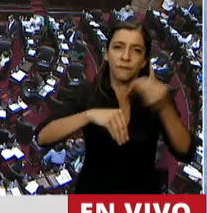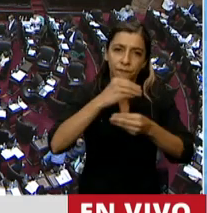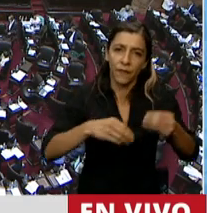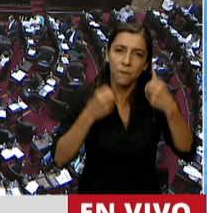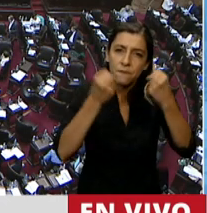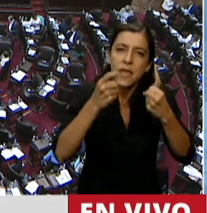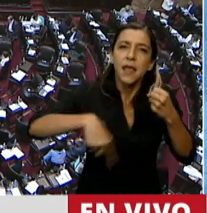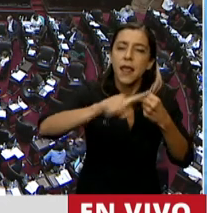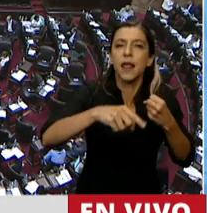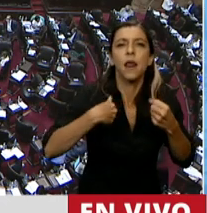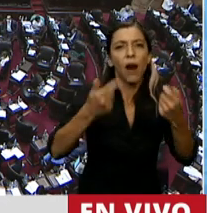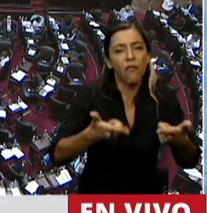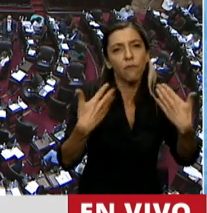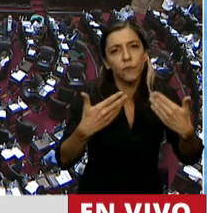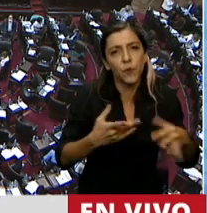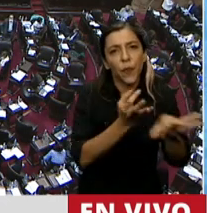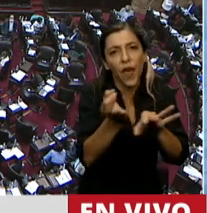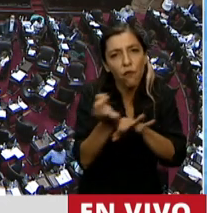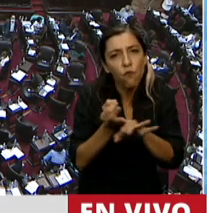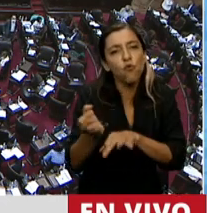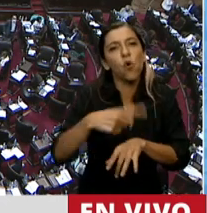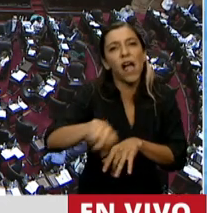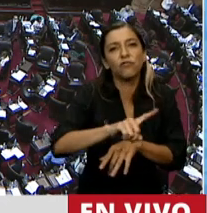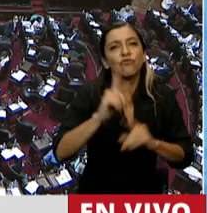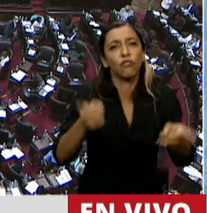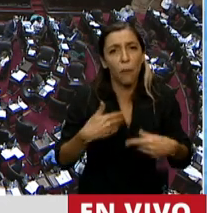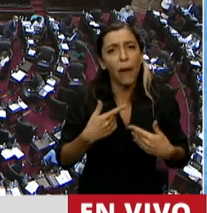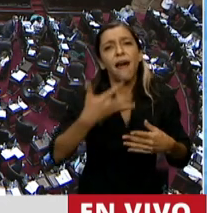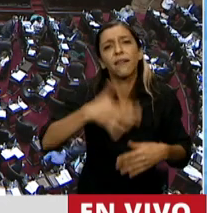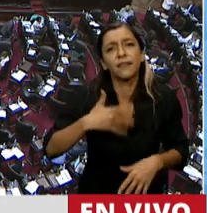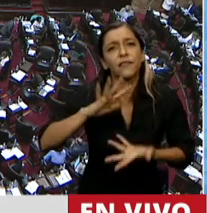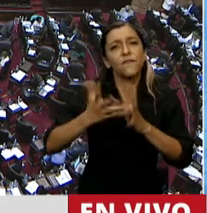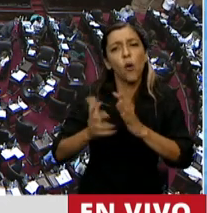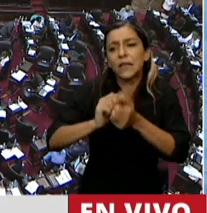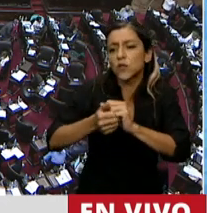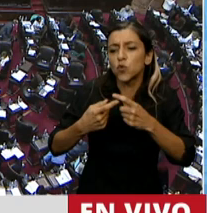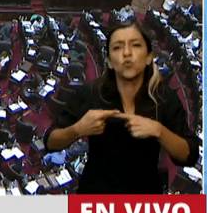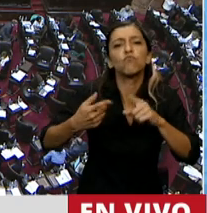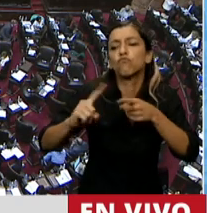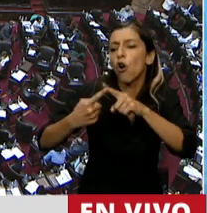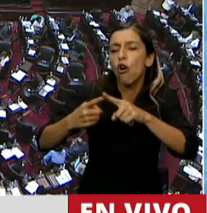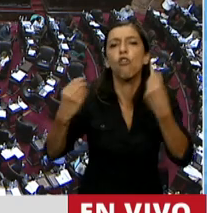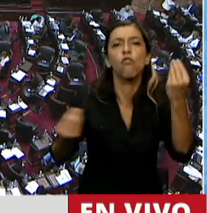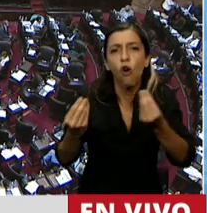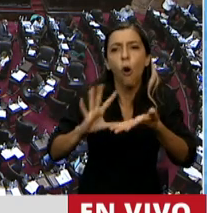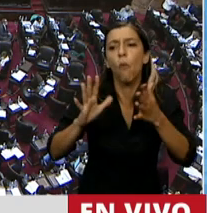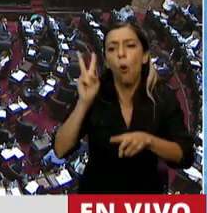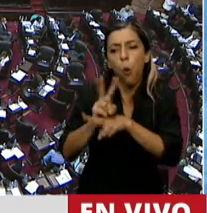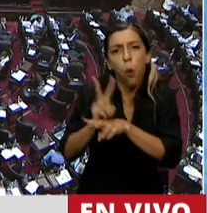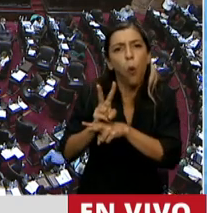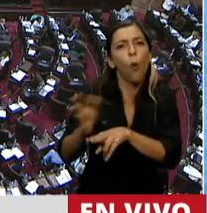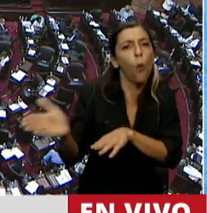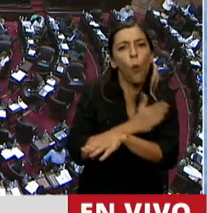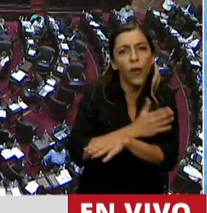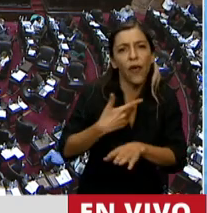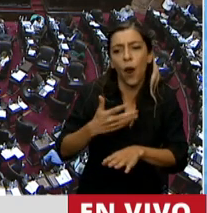en la currícula escolar para concientizar sobre el vínculo sexual responsable y sano, sobre la prevención de los